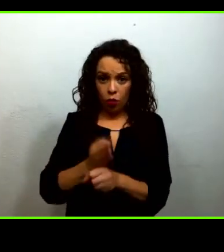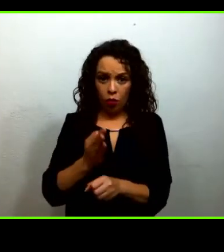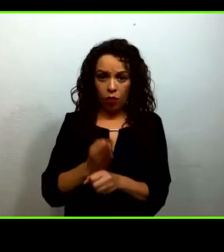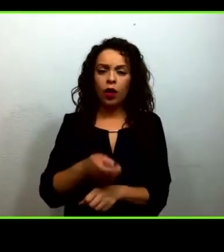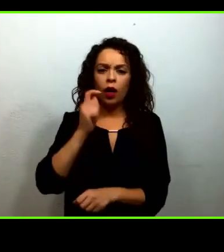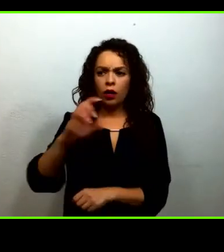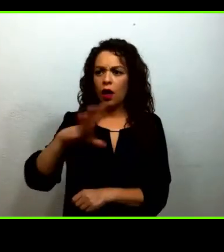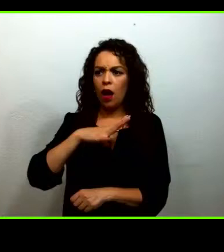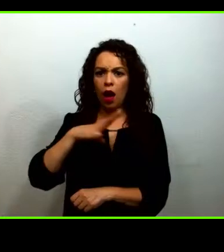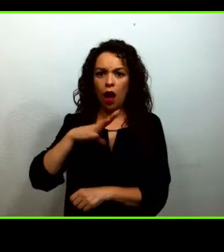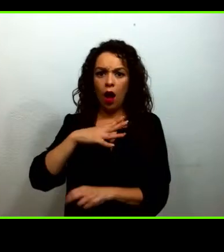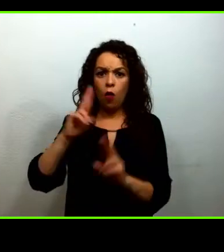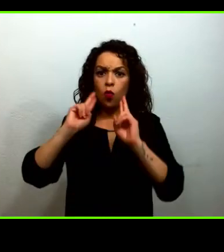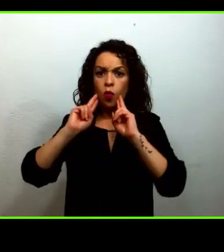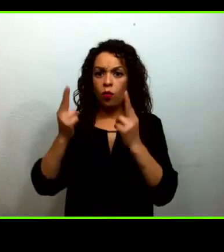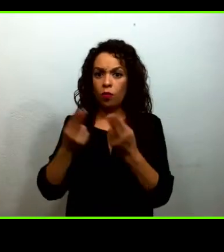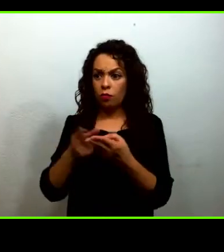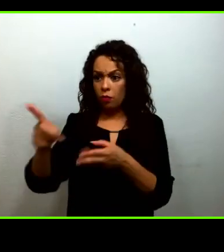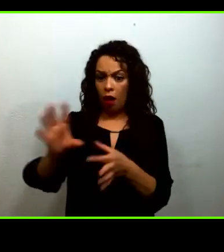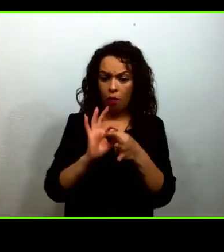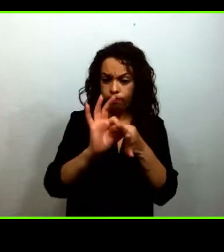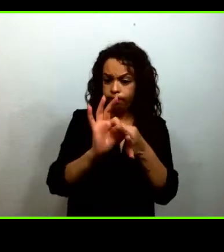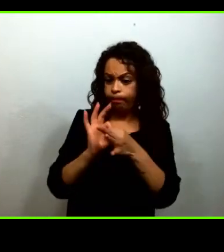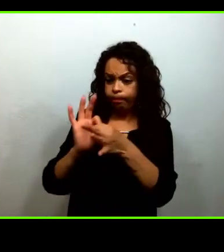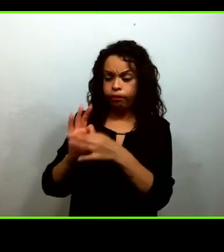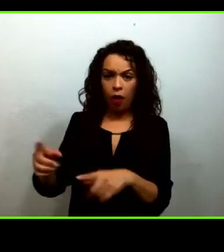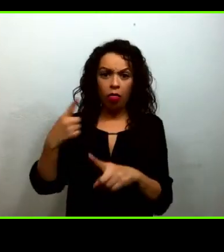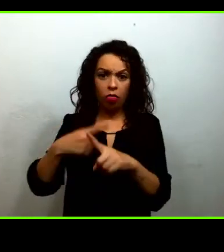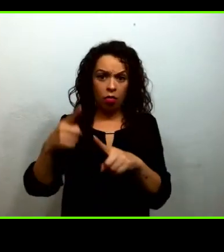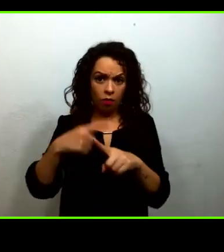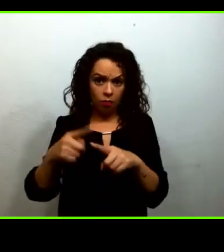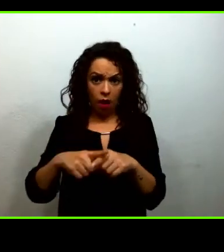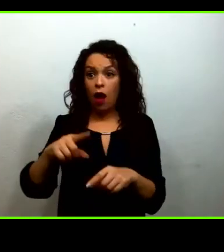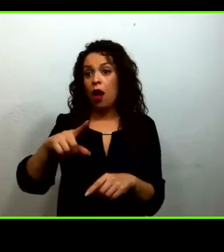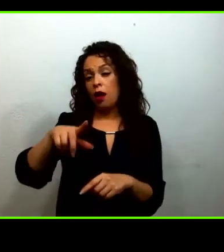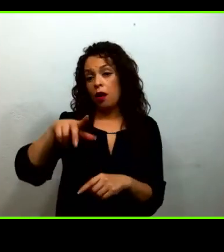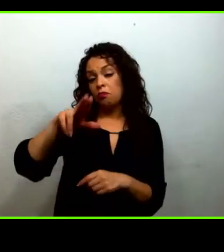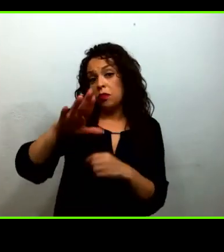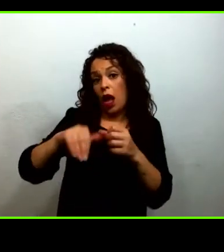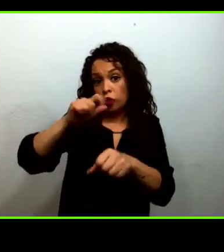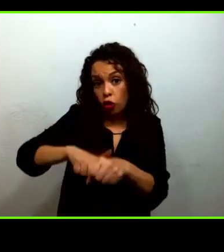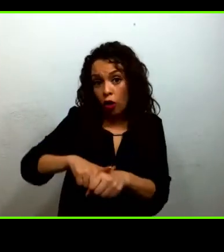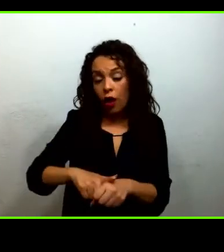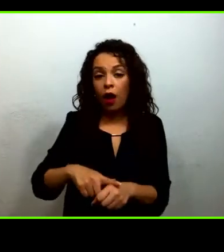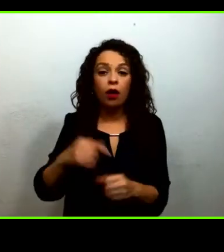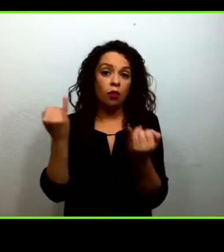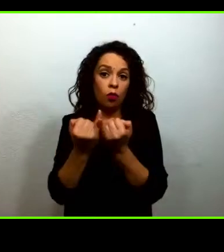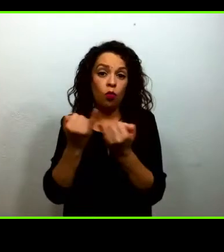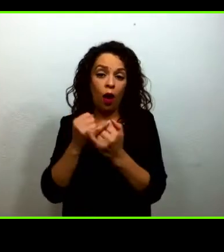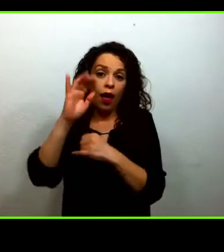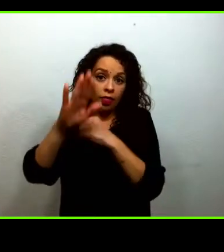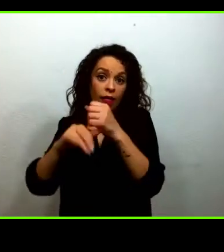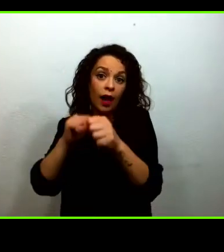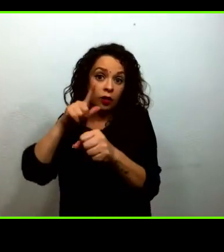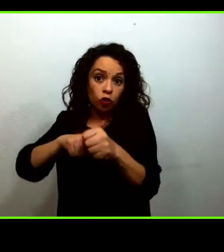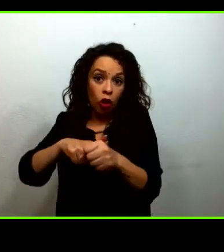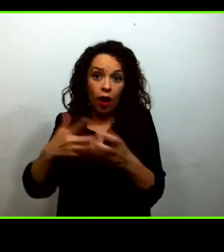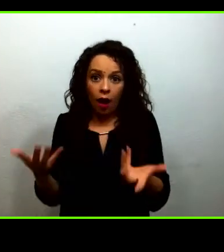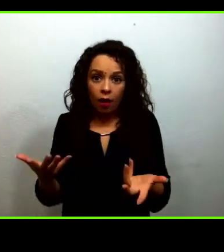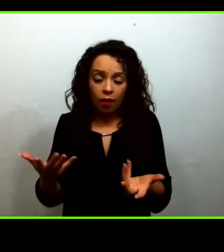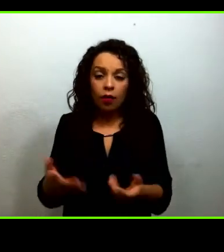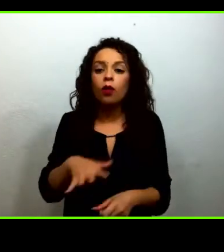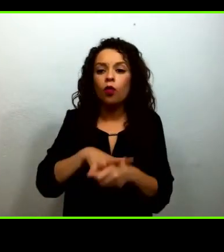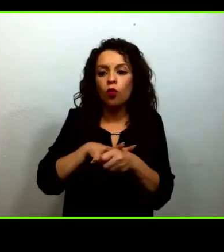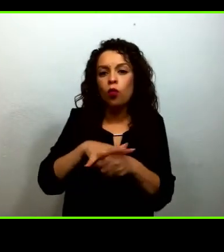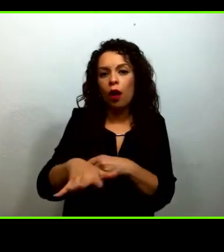Fundación SM con organismos nacionales e internacionales. Quiero parar un poco y hacer una reflexión sobre qué tipo de alianzas tenemos que construir